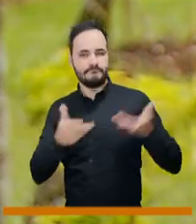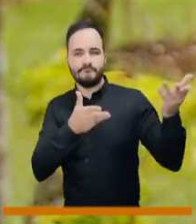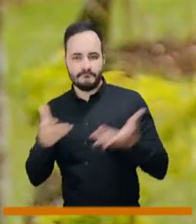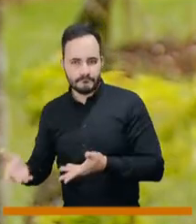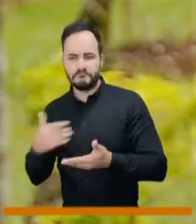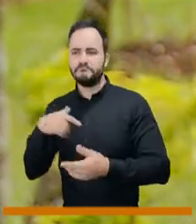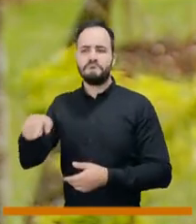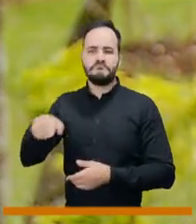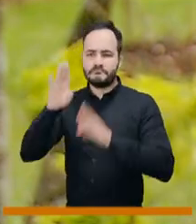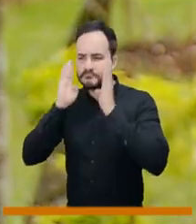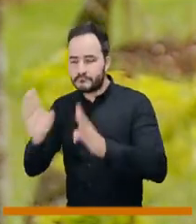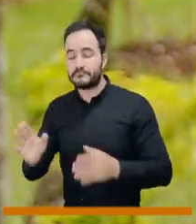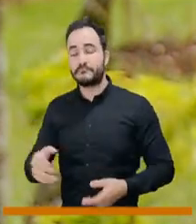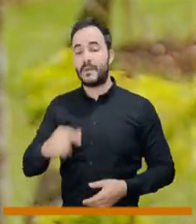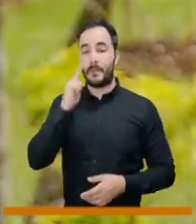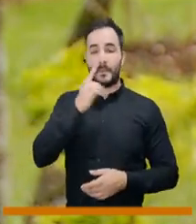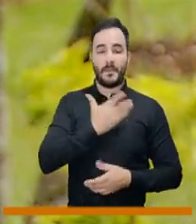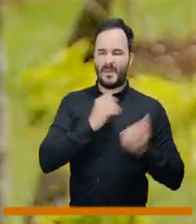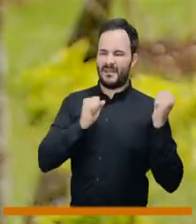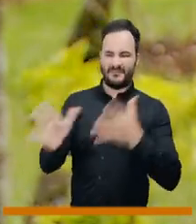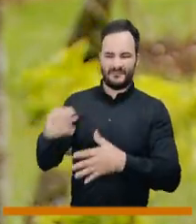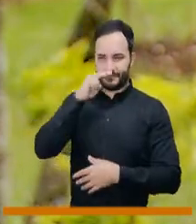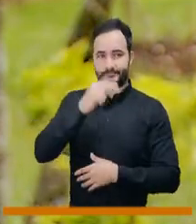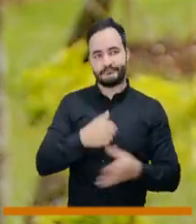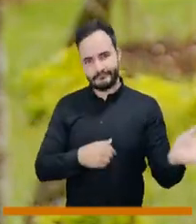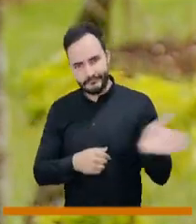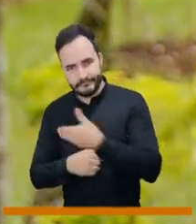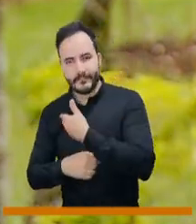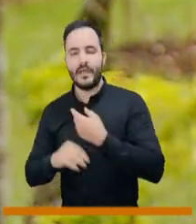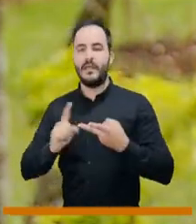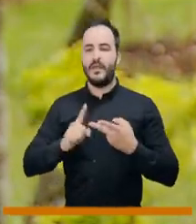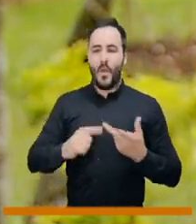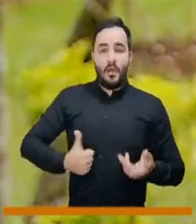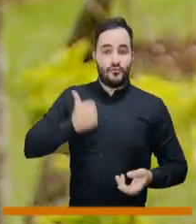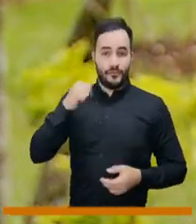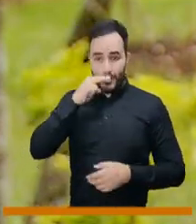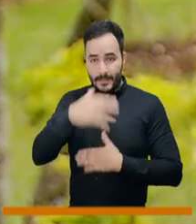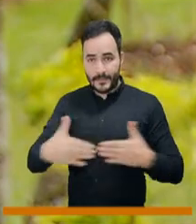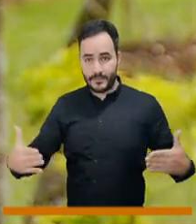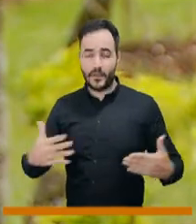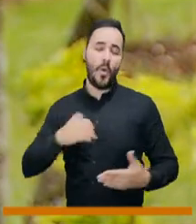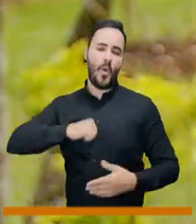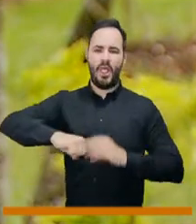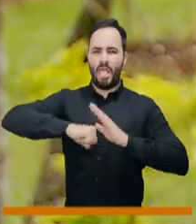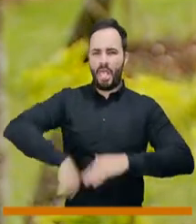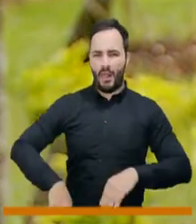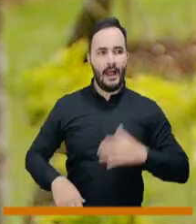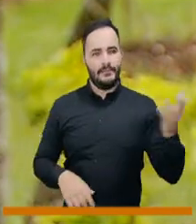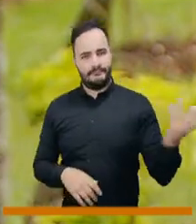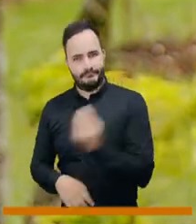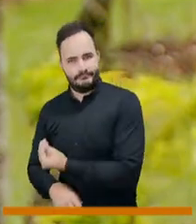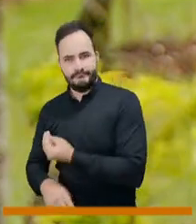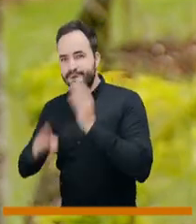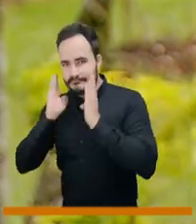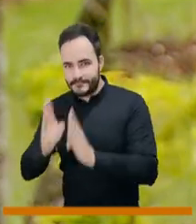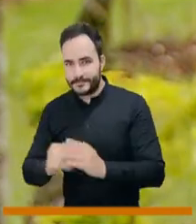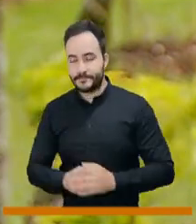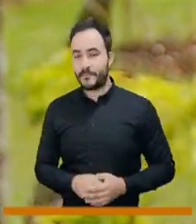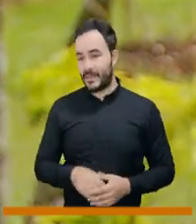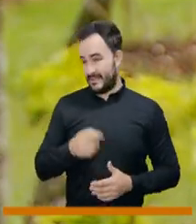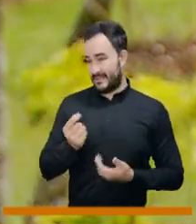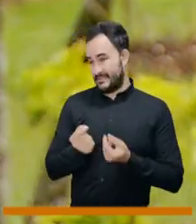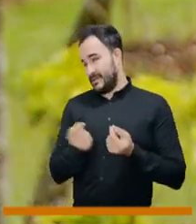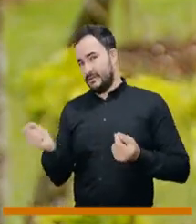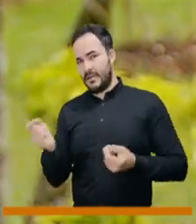niños abandonados por sus padres, abusados, con sus derechos vulnerados. Y a nuestra espalda tenemos una